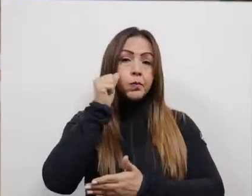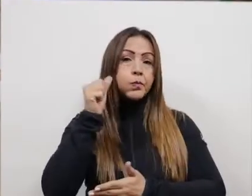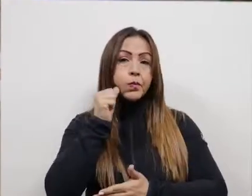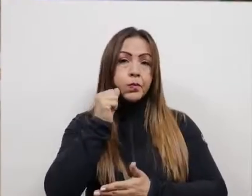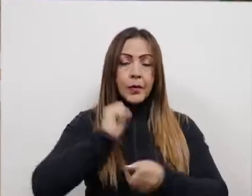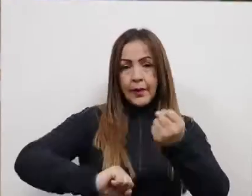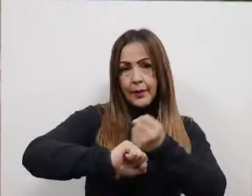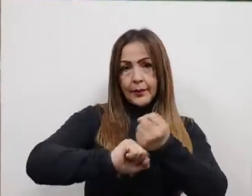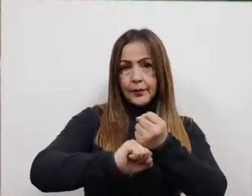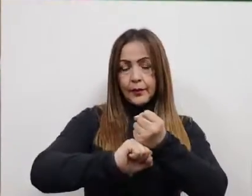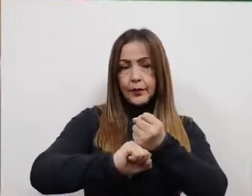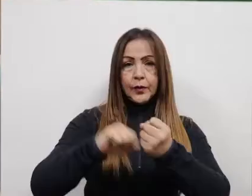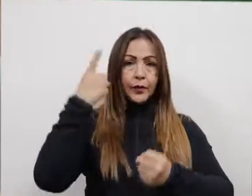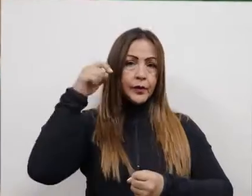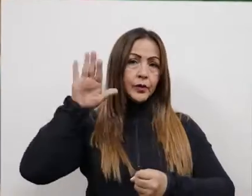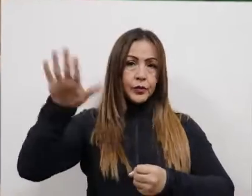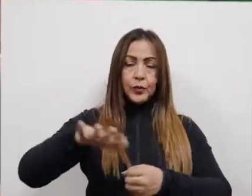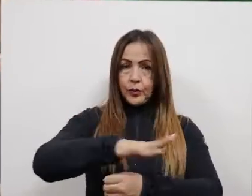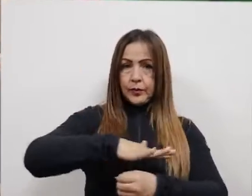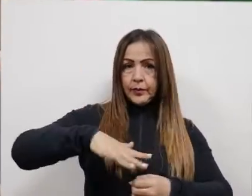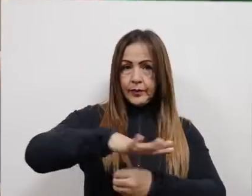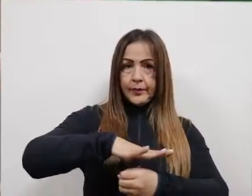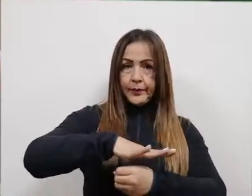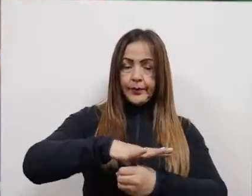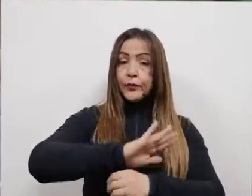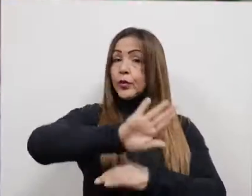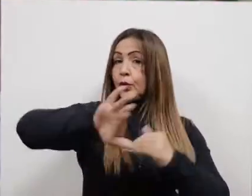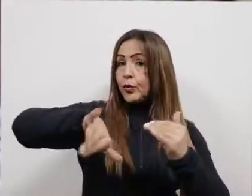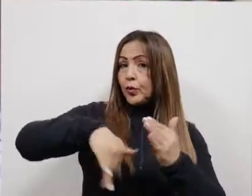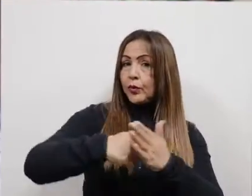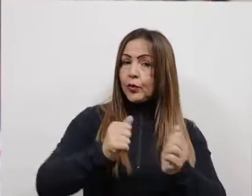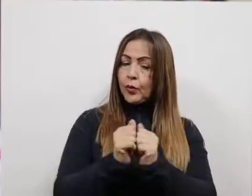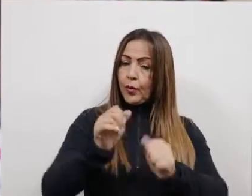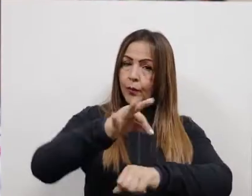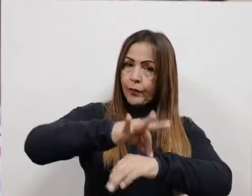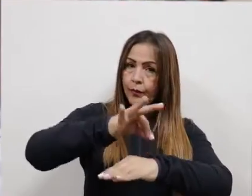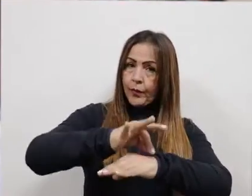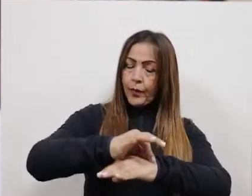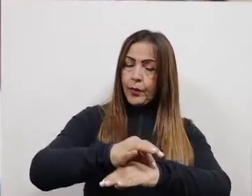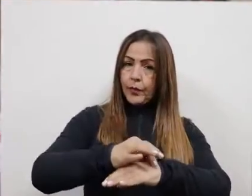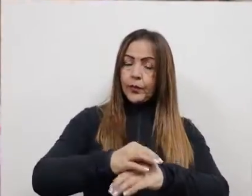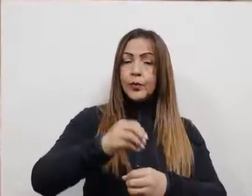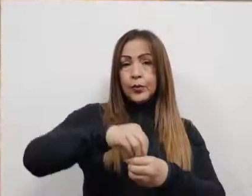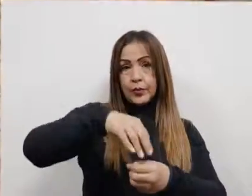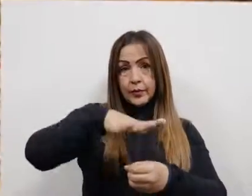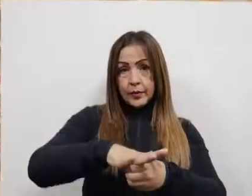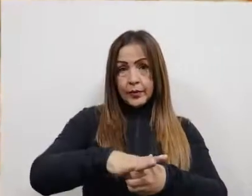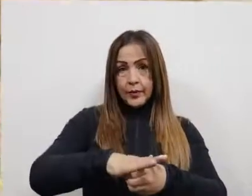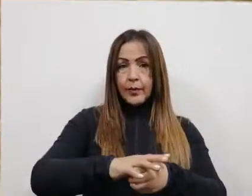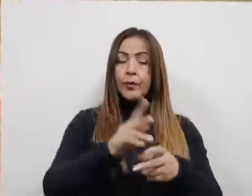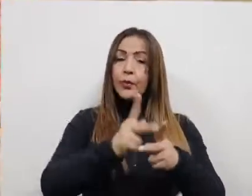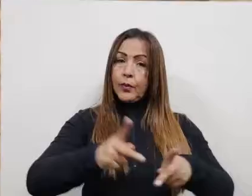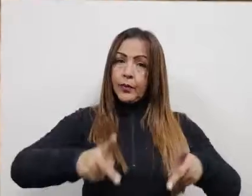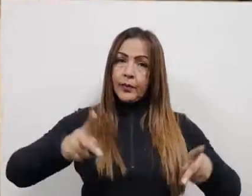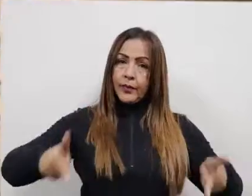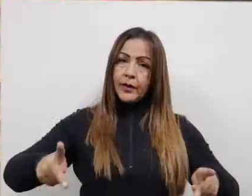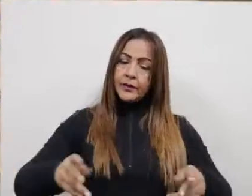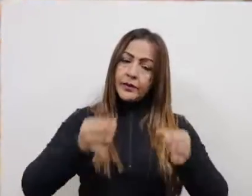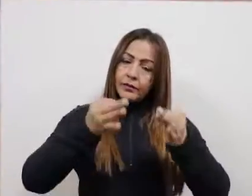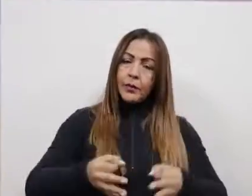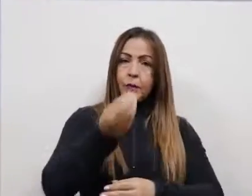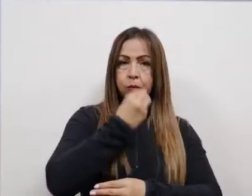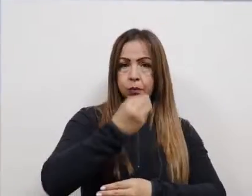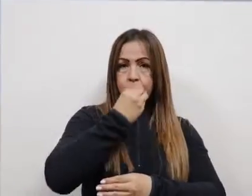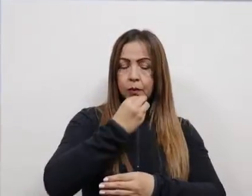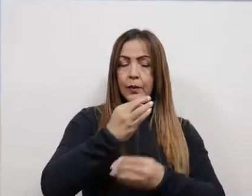con el apoyo de la Gobernación de Cundinamarca y la Fundación Éxito. Todo esto enmarcado en la Política Pública de Seguridad Alimentaria y